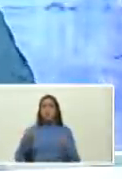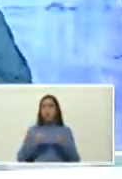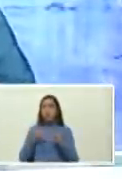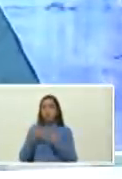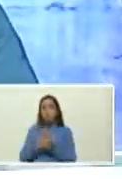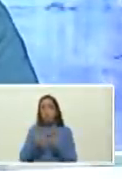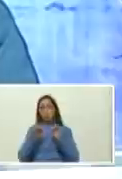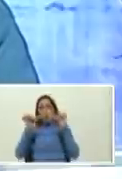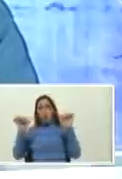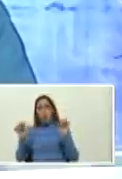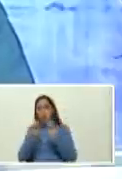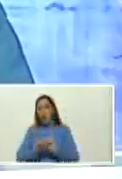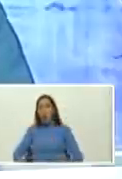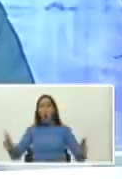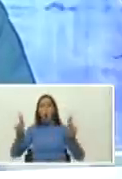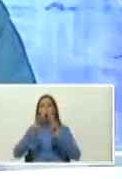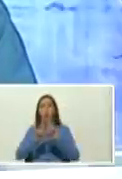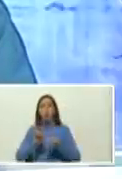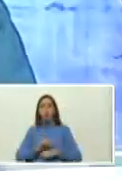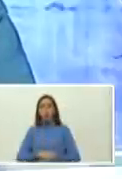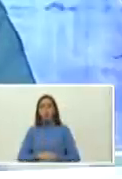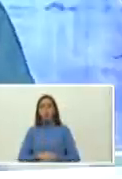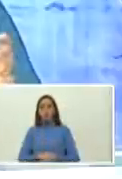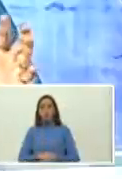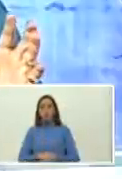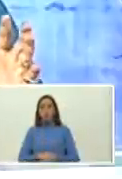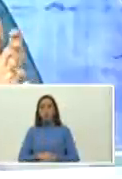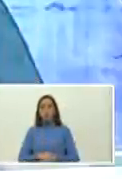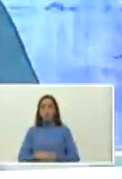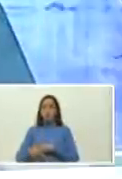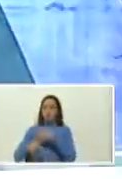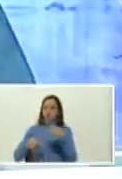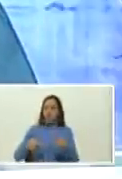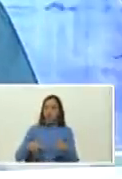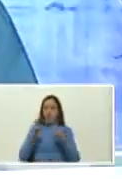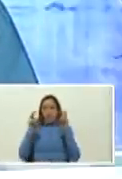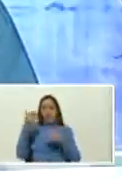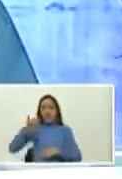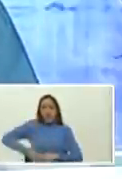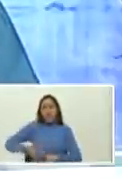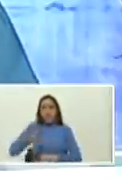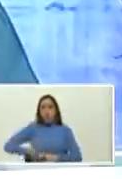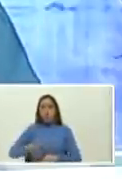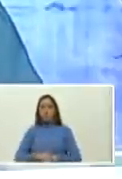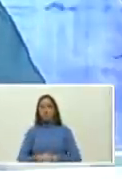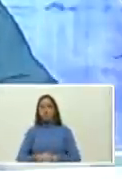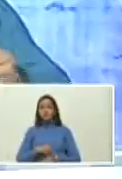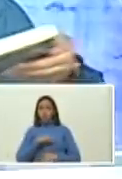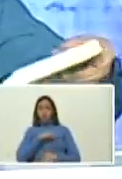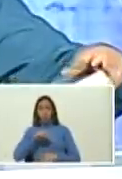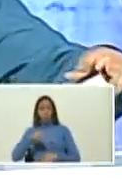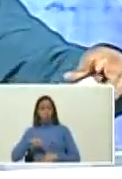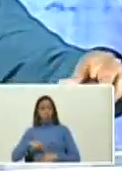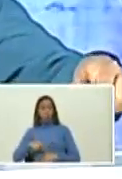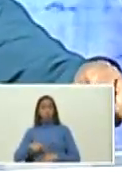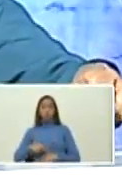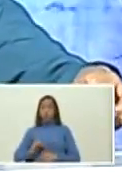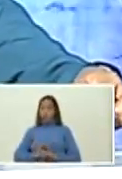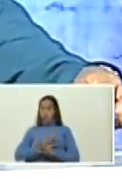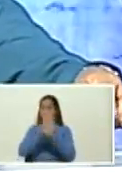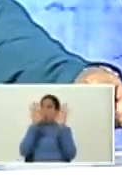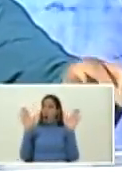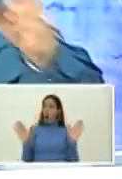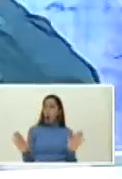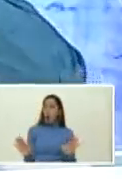sistema de Naciones Unidas tres elementos fundamentales donde nosotros estamos muy convencidos